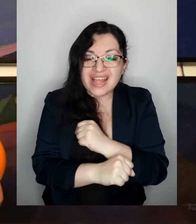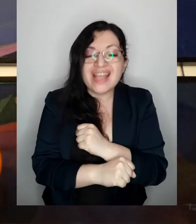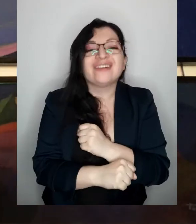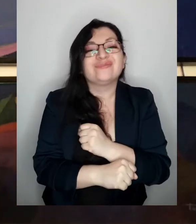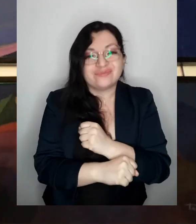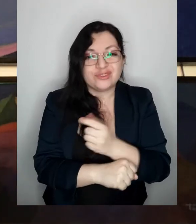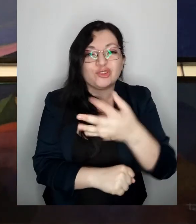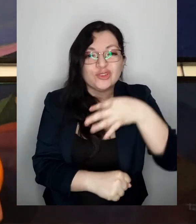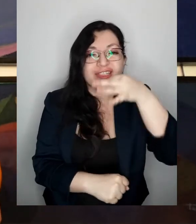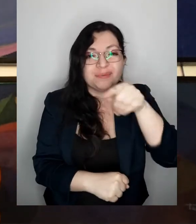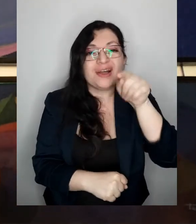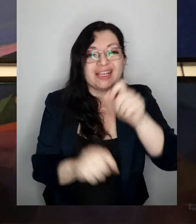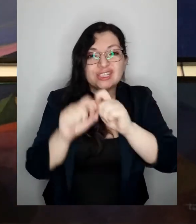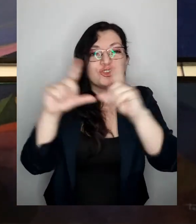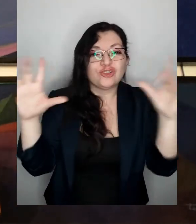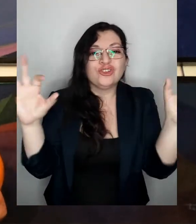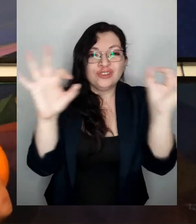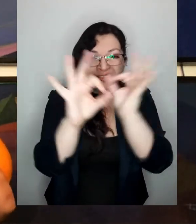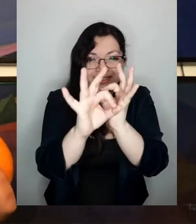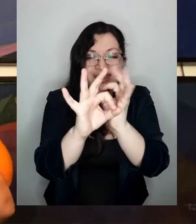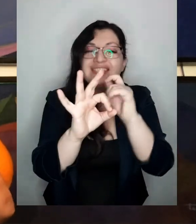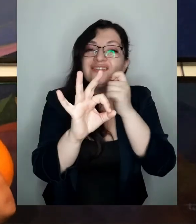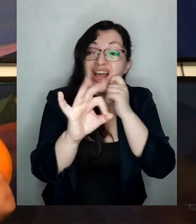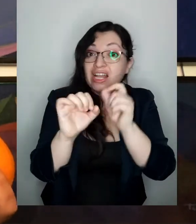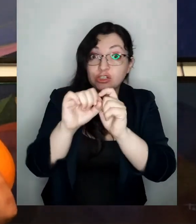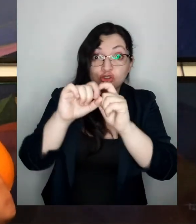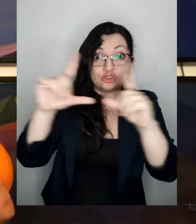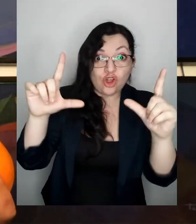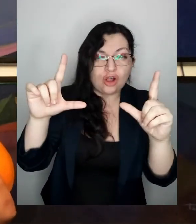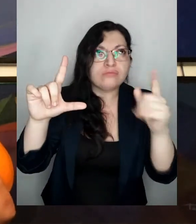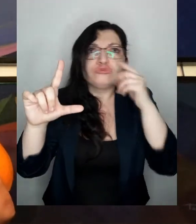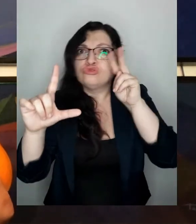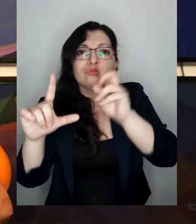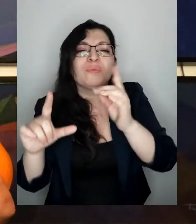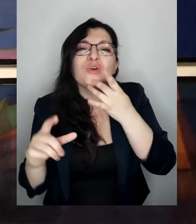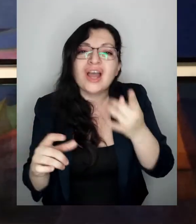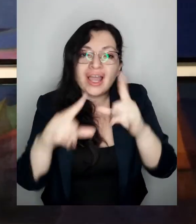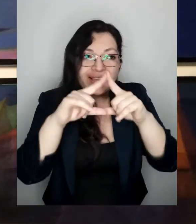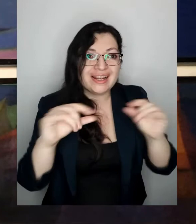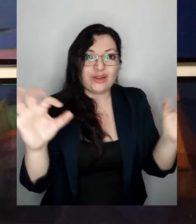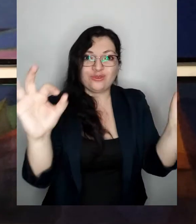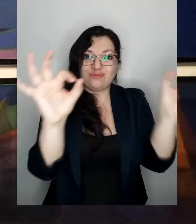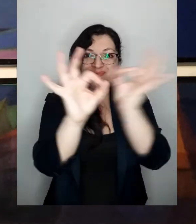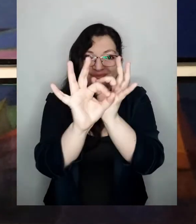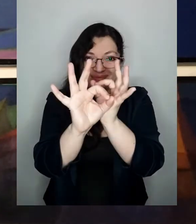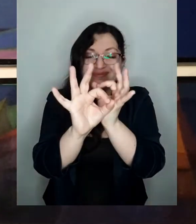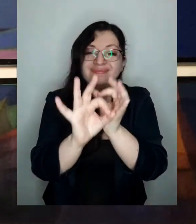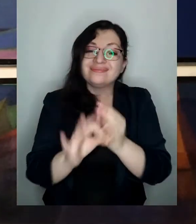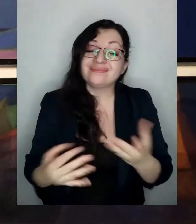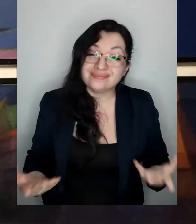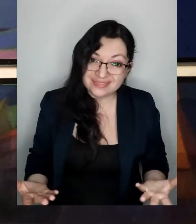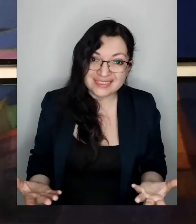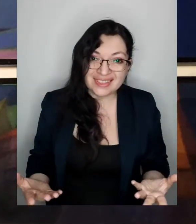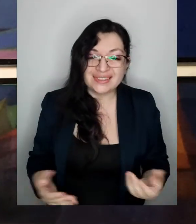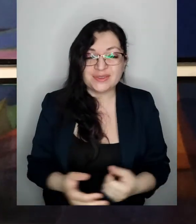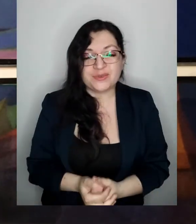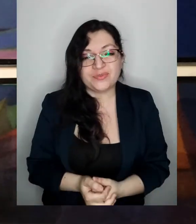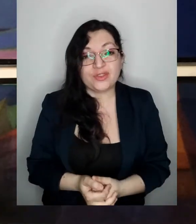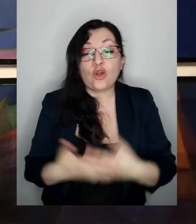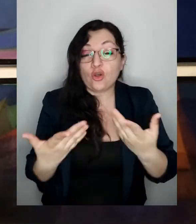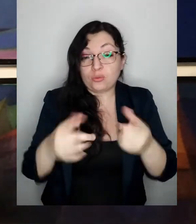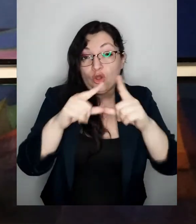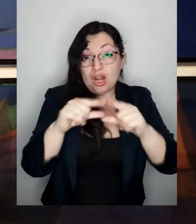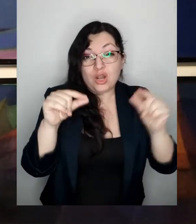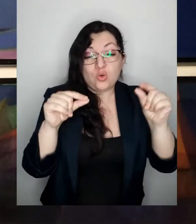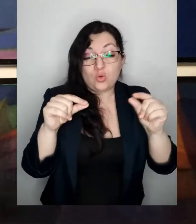es lo que llamamos un eclipse solar la ocultación del sol por la luna y bueno como la luna es más